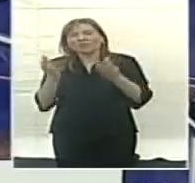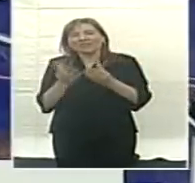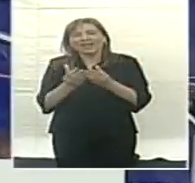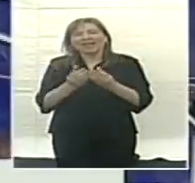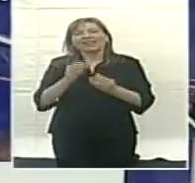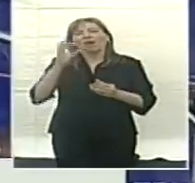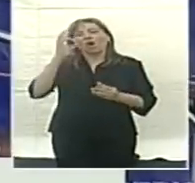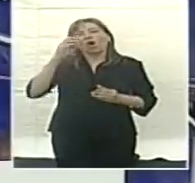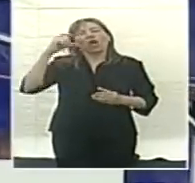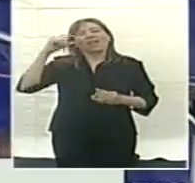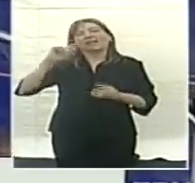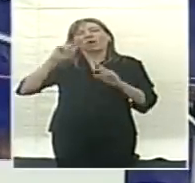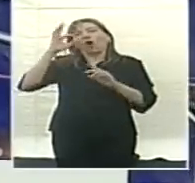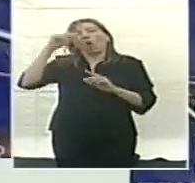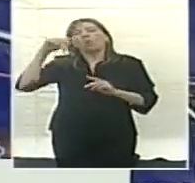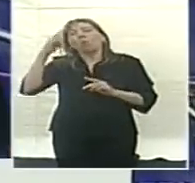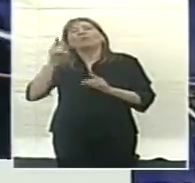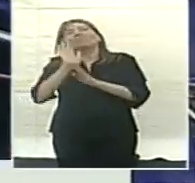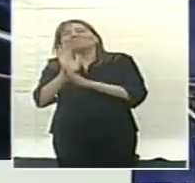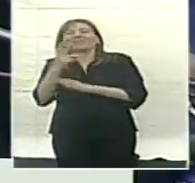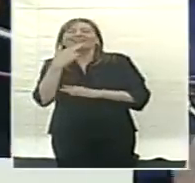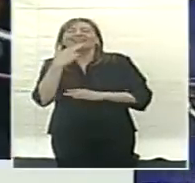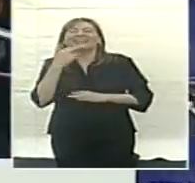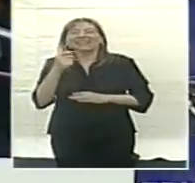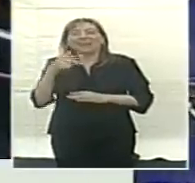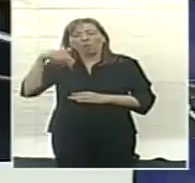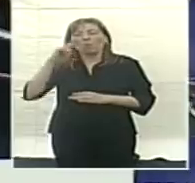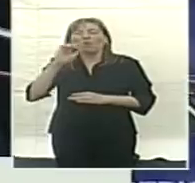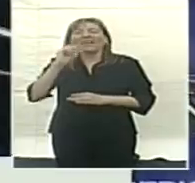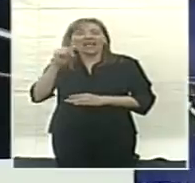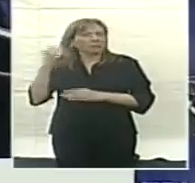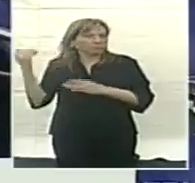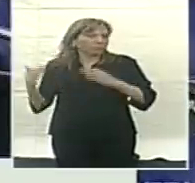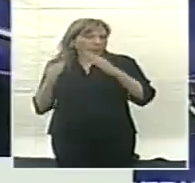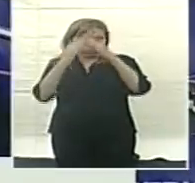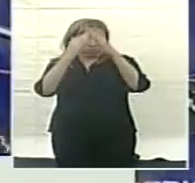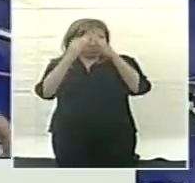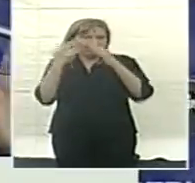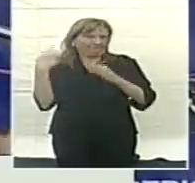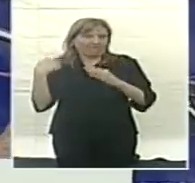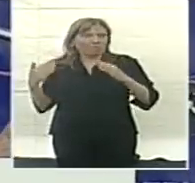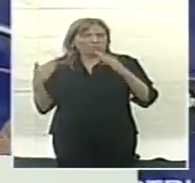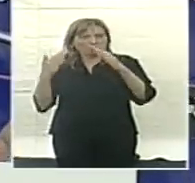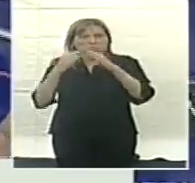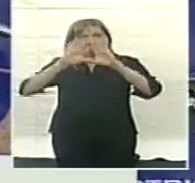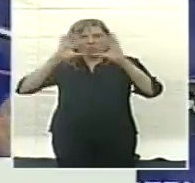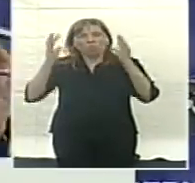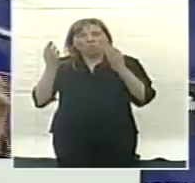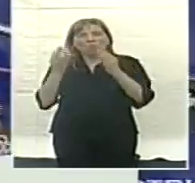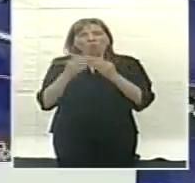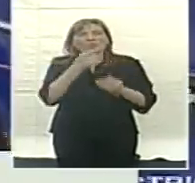Naciones Unidas en materia de energía nuclear, la máxima autoridad a nivel global, cuando nos decía que